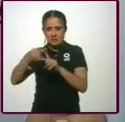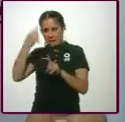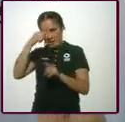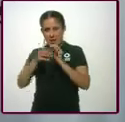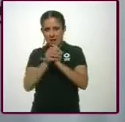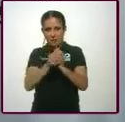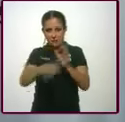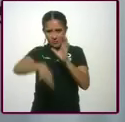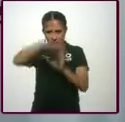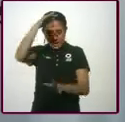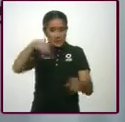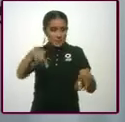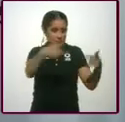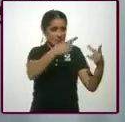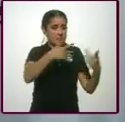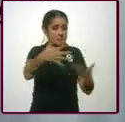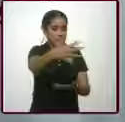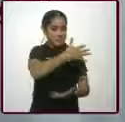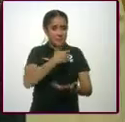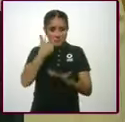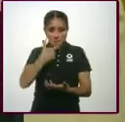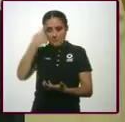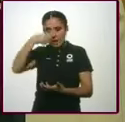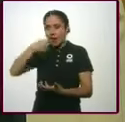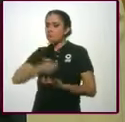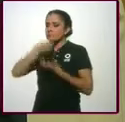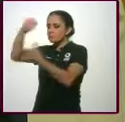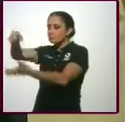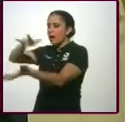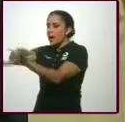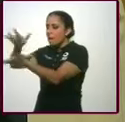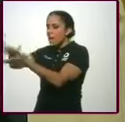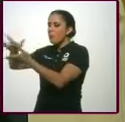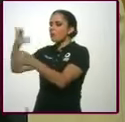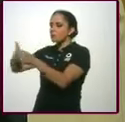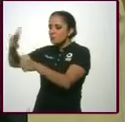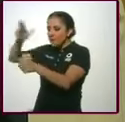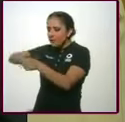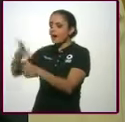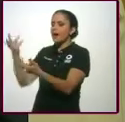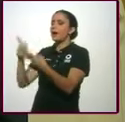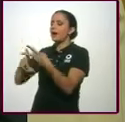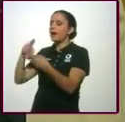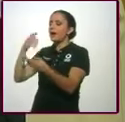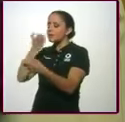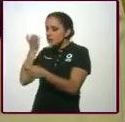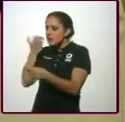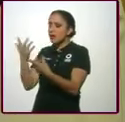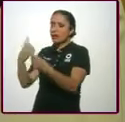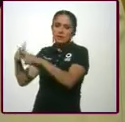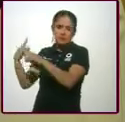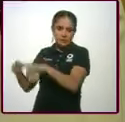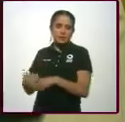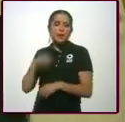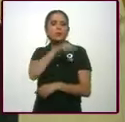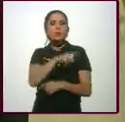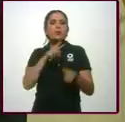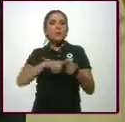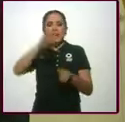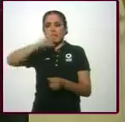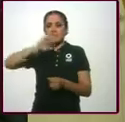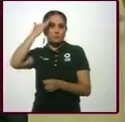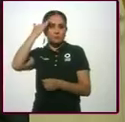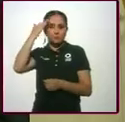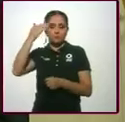recursos para la asistencia pública. ¿Es un organismo que depende de quién? ¿Tú de quién dependes? De Hacienda,